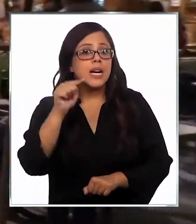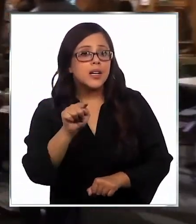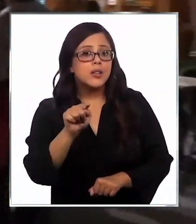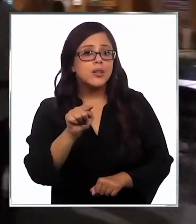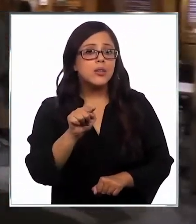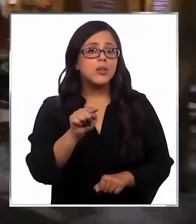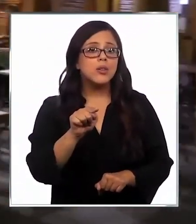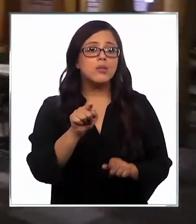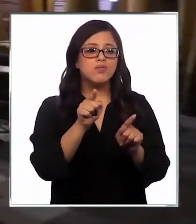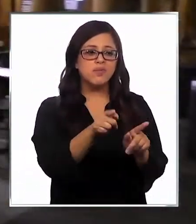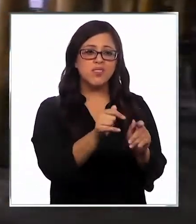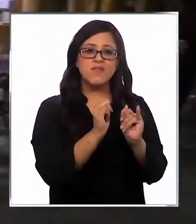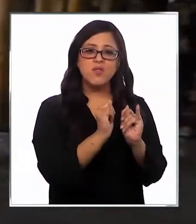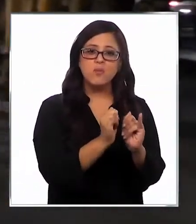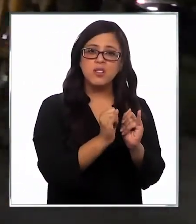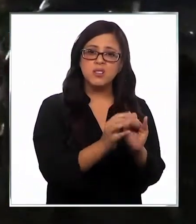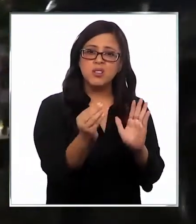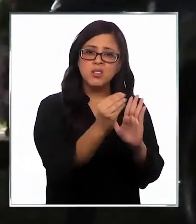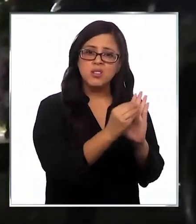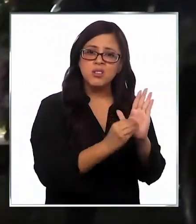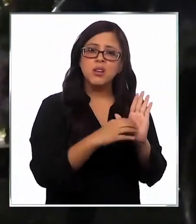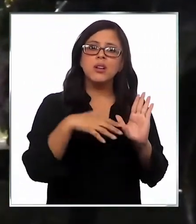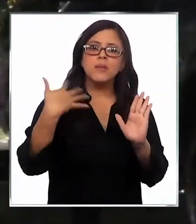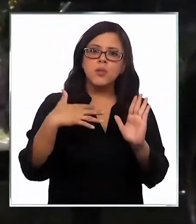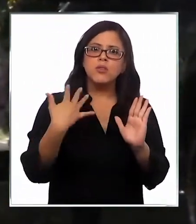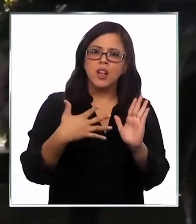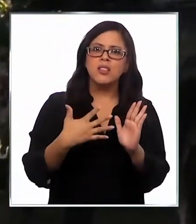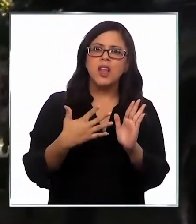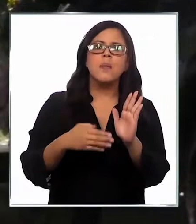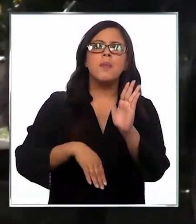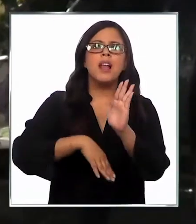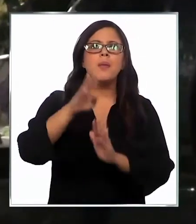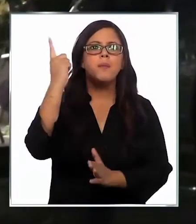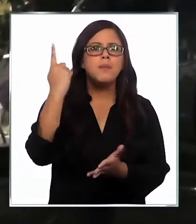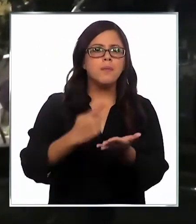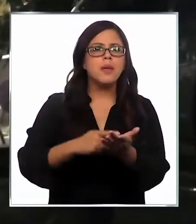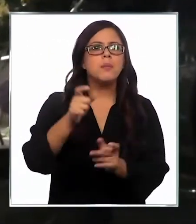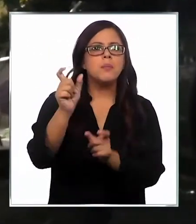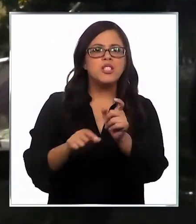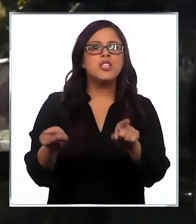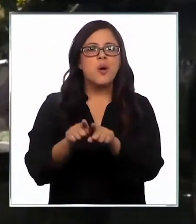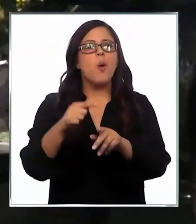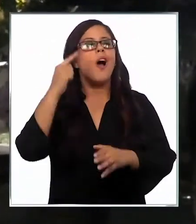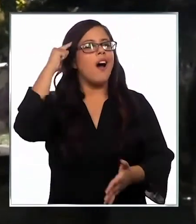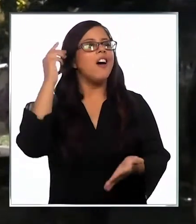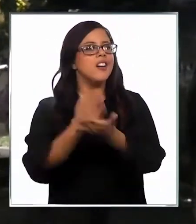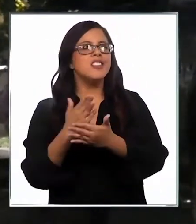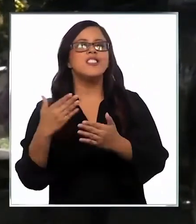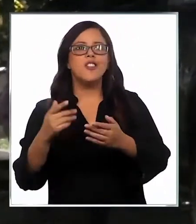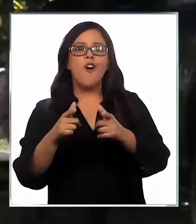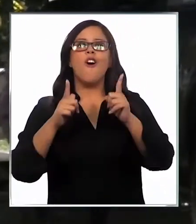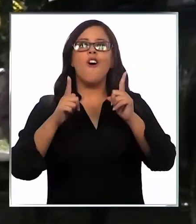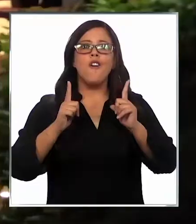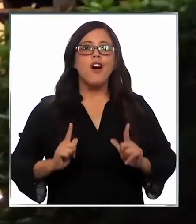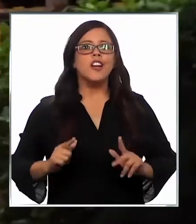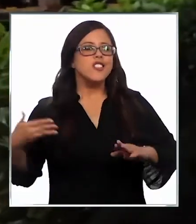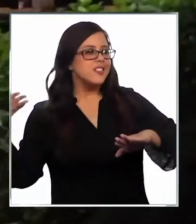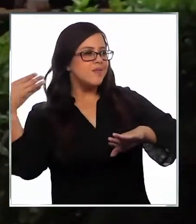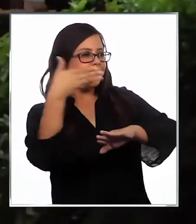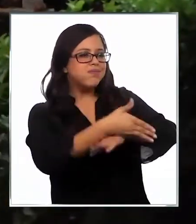este dato no ha sido determinante para las miles de personas que han decidido llegar este verano a Pucón.